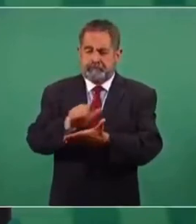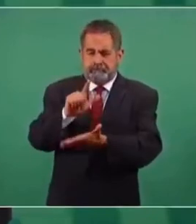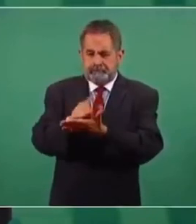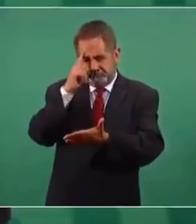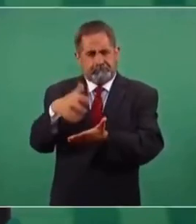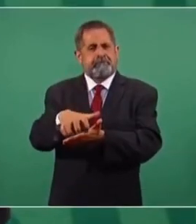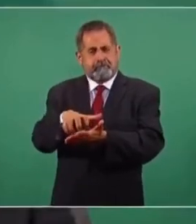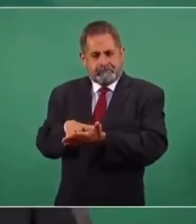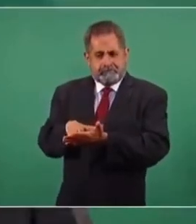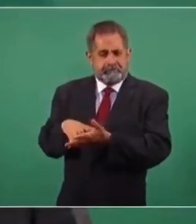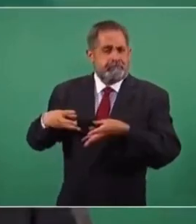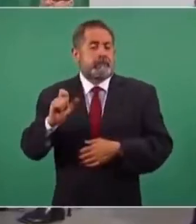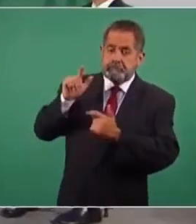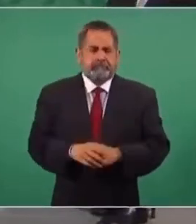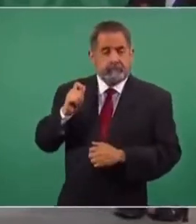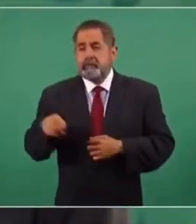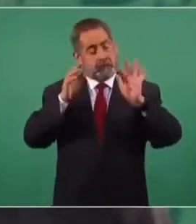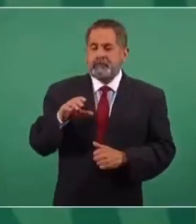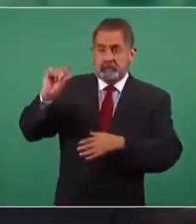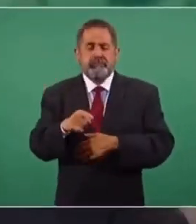de austeridad republicana.